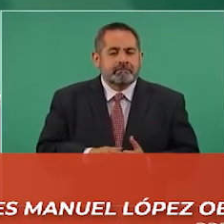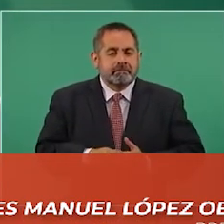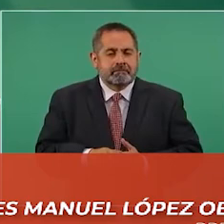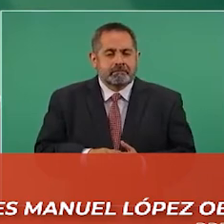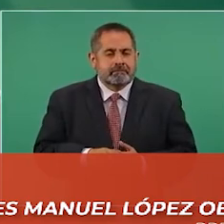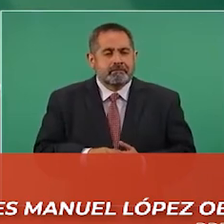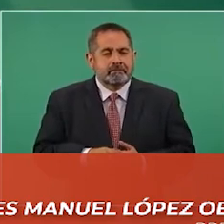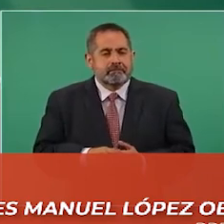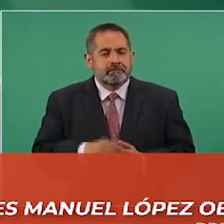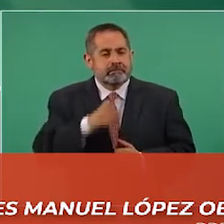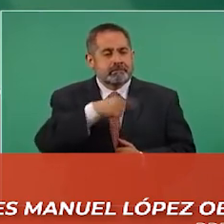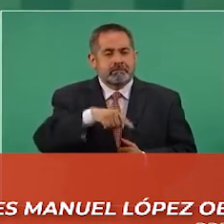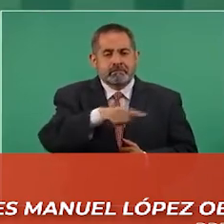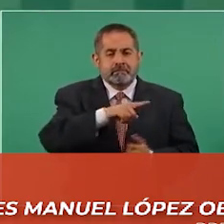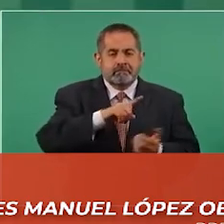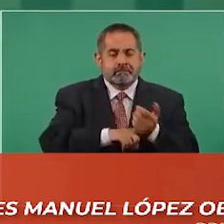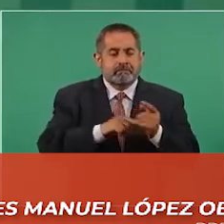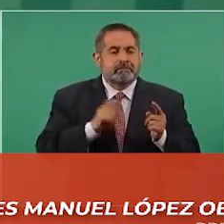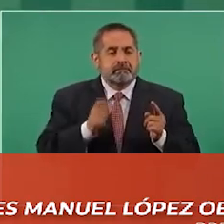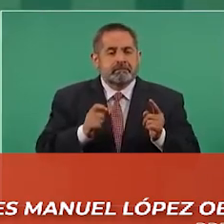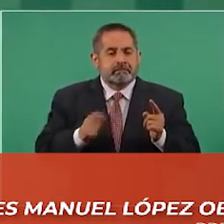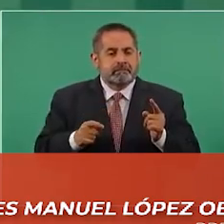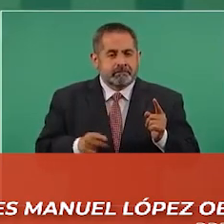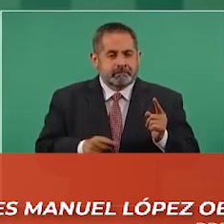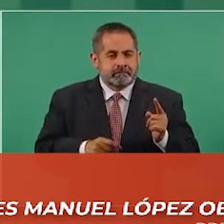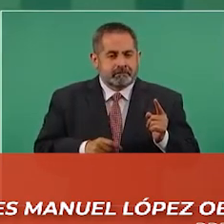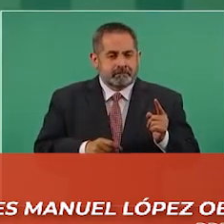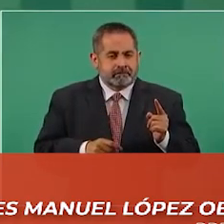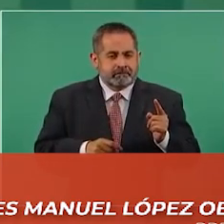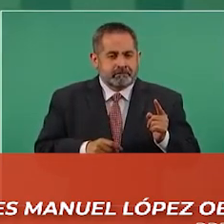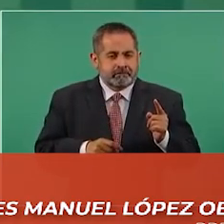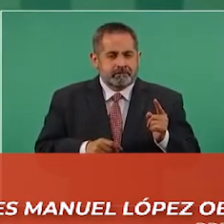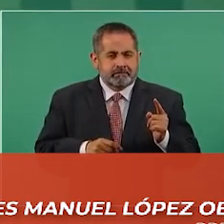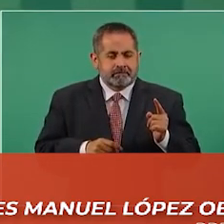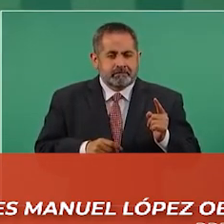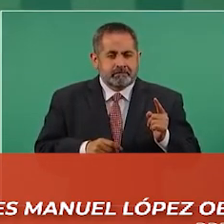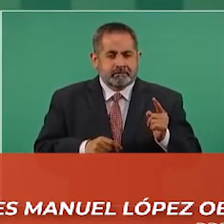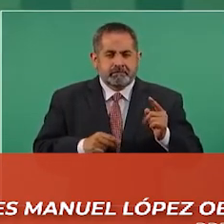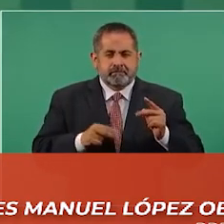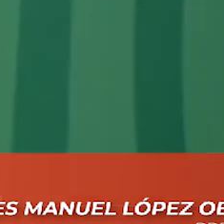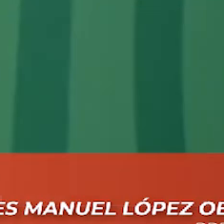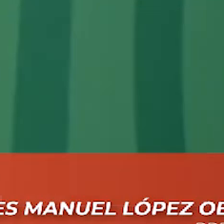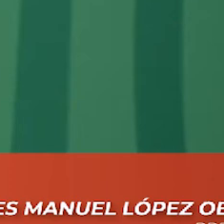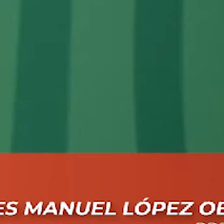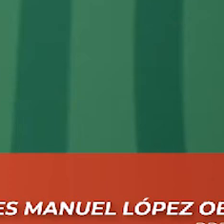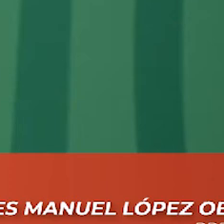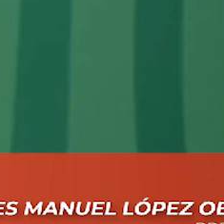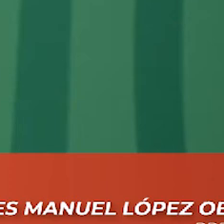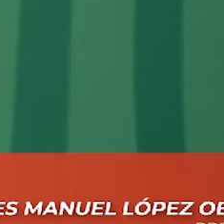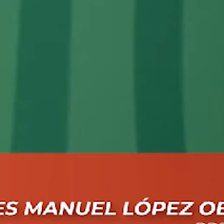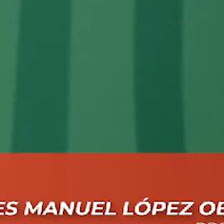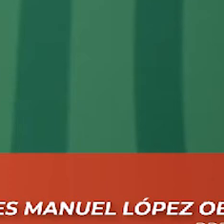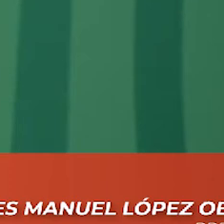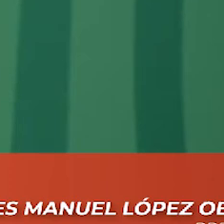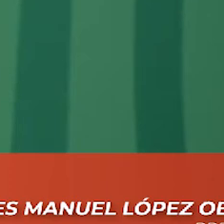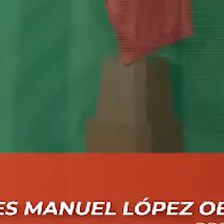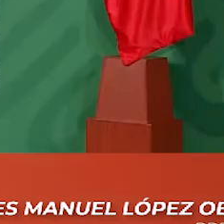son los que tienen nivel de licenciatura hacia arriba,